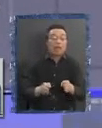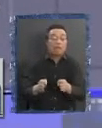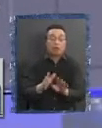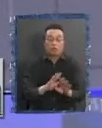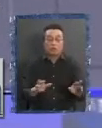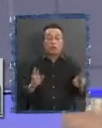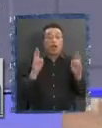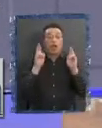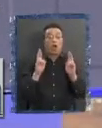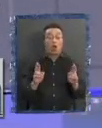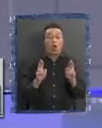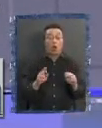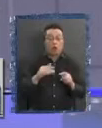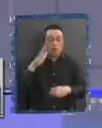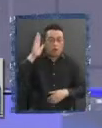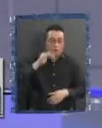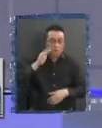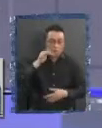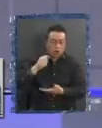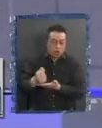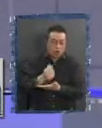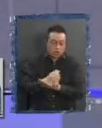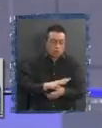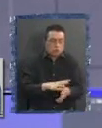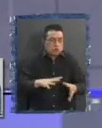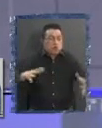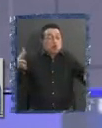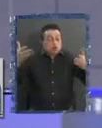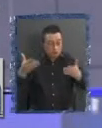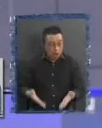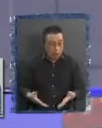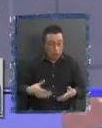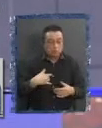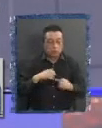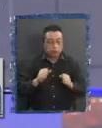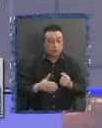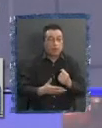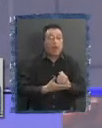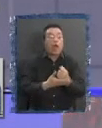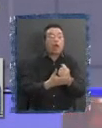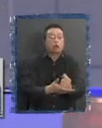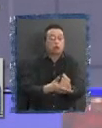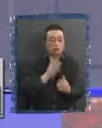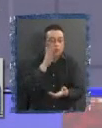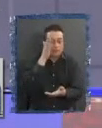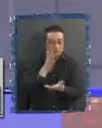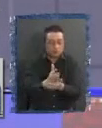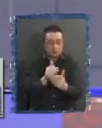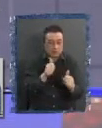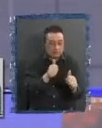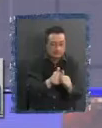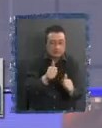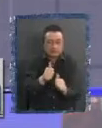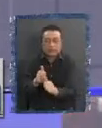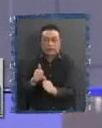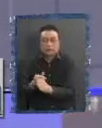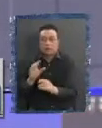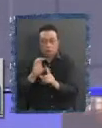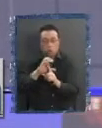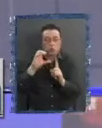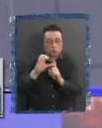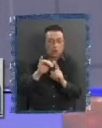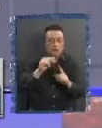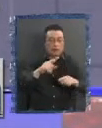tremenda burocracia que se está creando, logre ayudar a tome las decisiones más cerca de las personas y como la pertinencia cultural y territorial